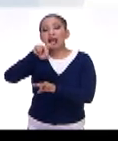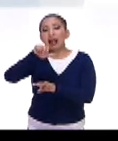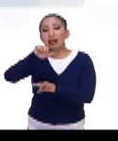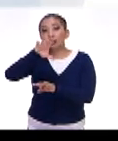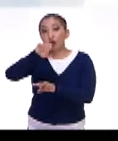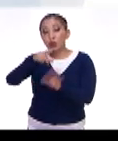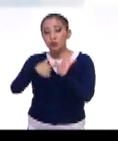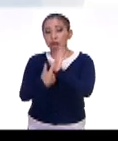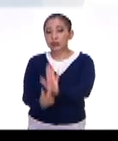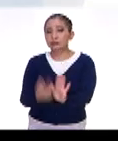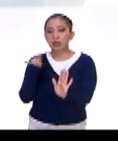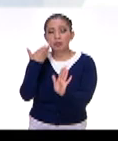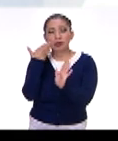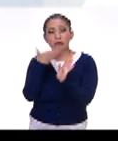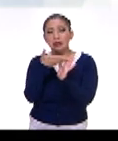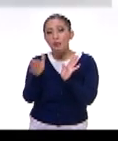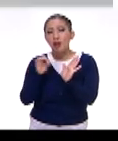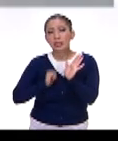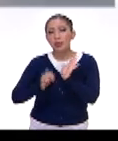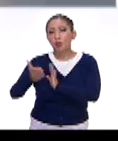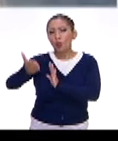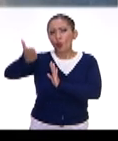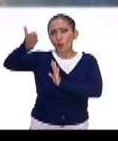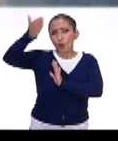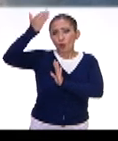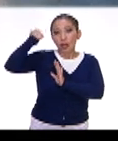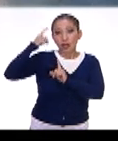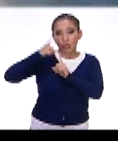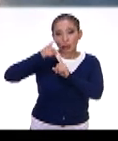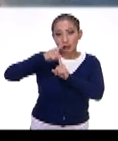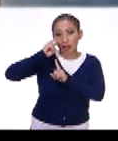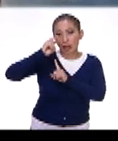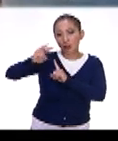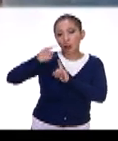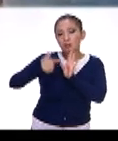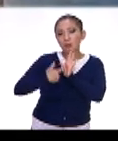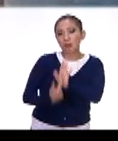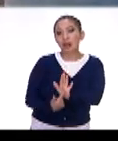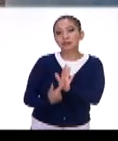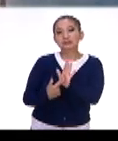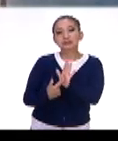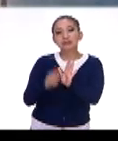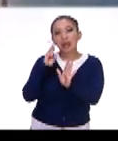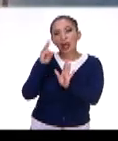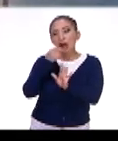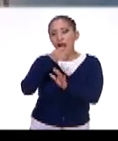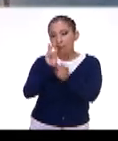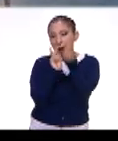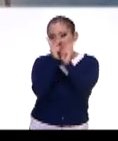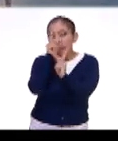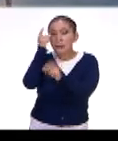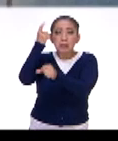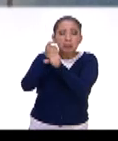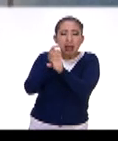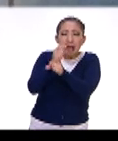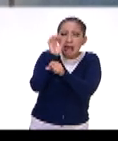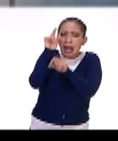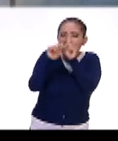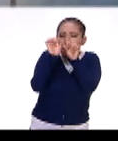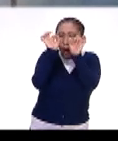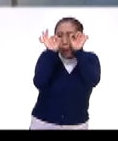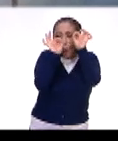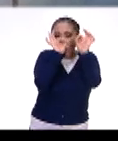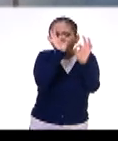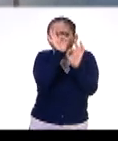muestra una de estas etapas prehistóricas, donde nos muestran la flora y los primeros insectos que